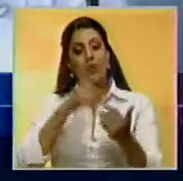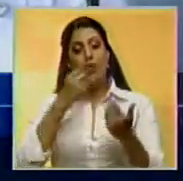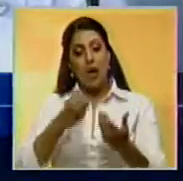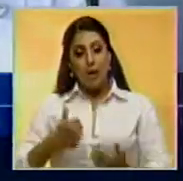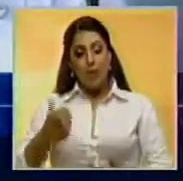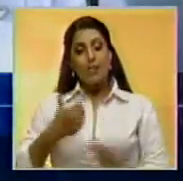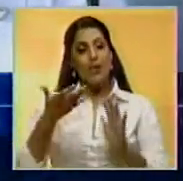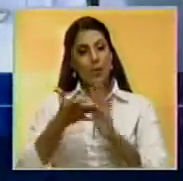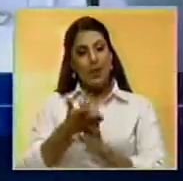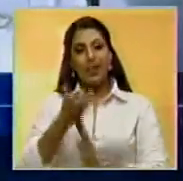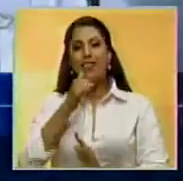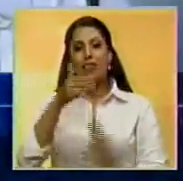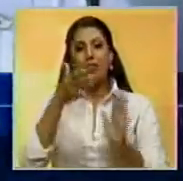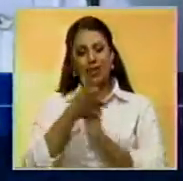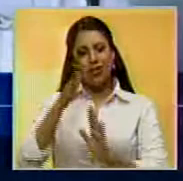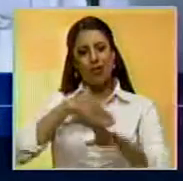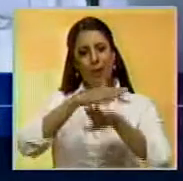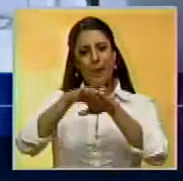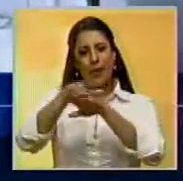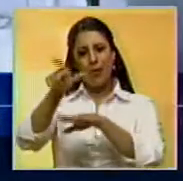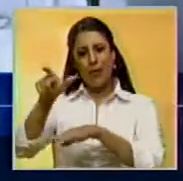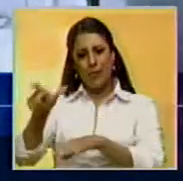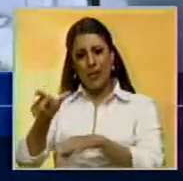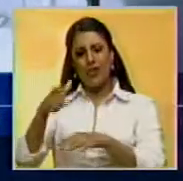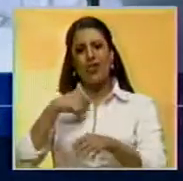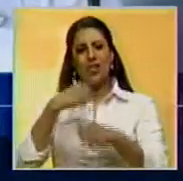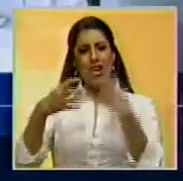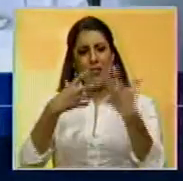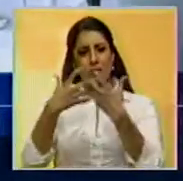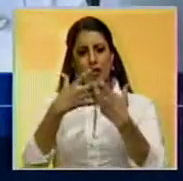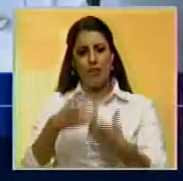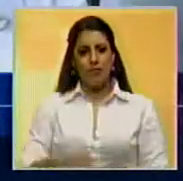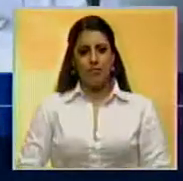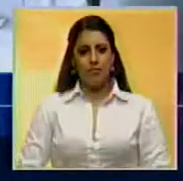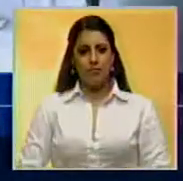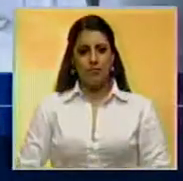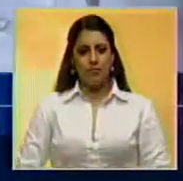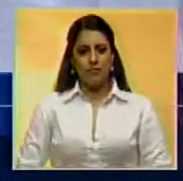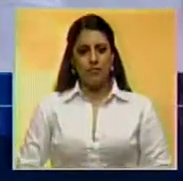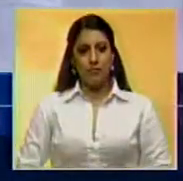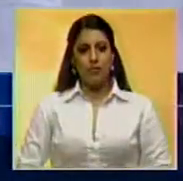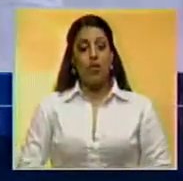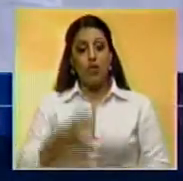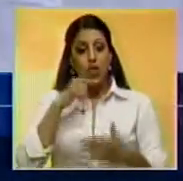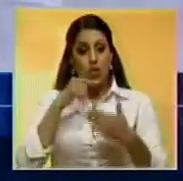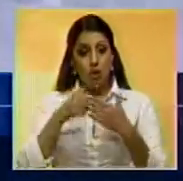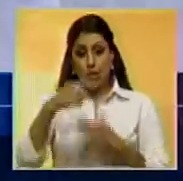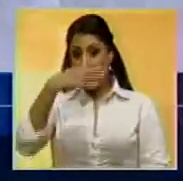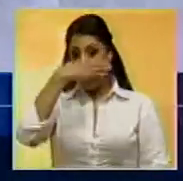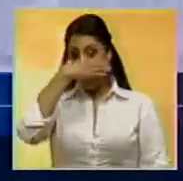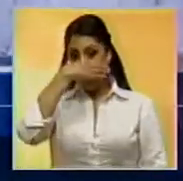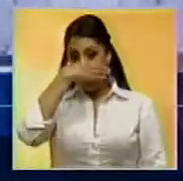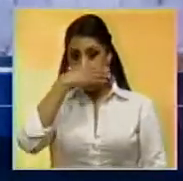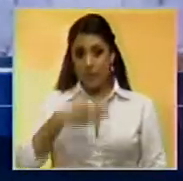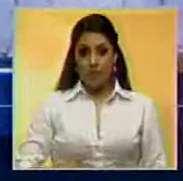oportunidad para manifestar su perdón hacia los afectados por el conflicto armado. En nombre de las FARC,